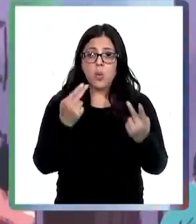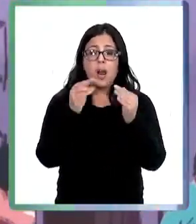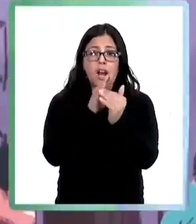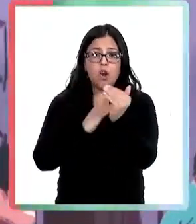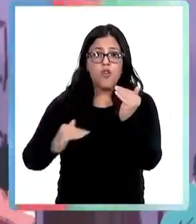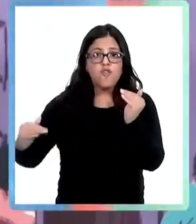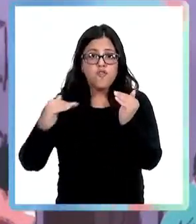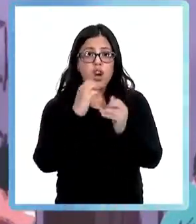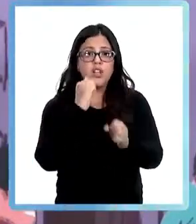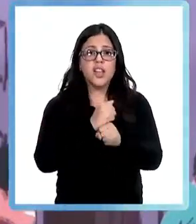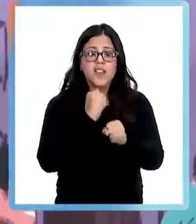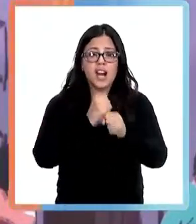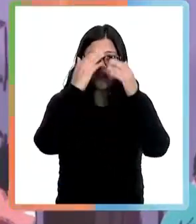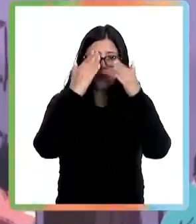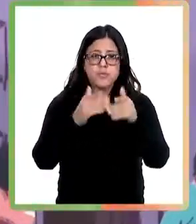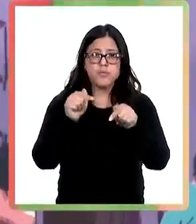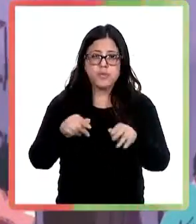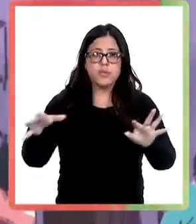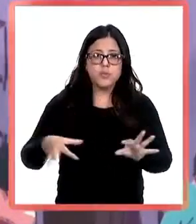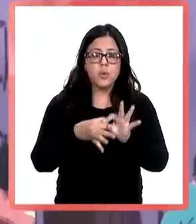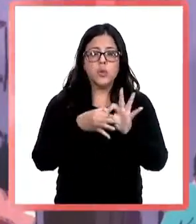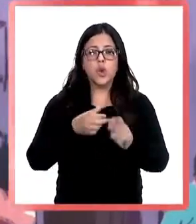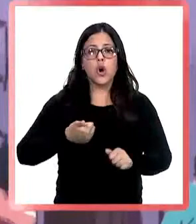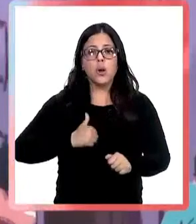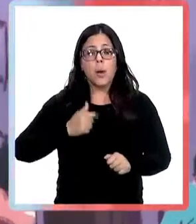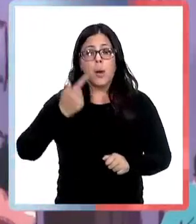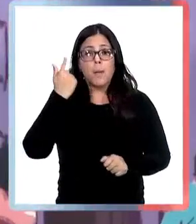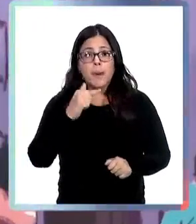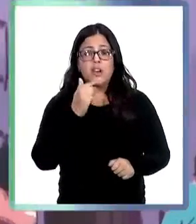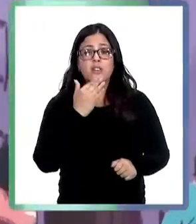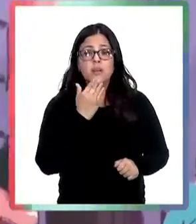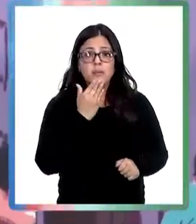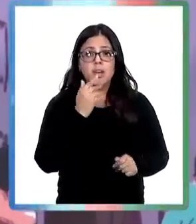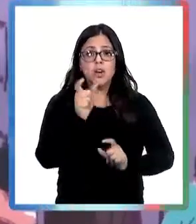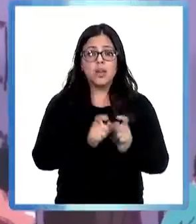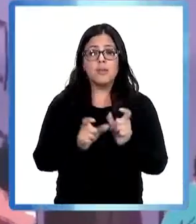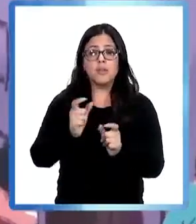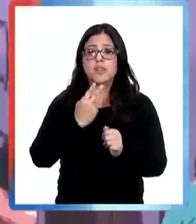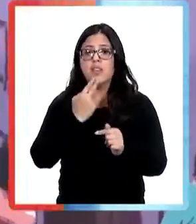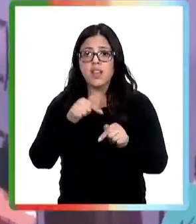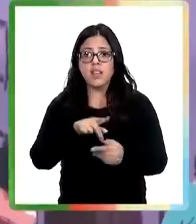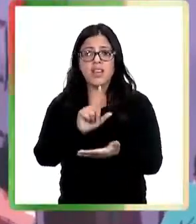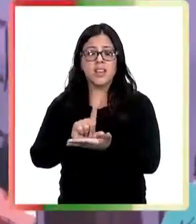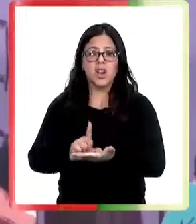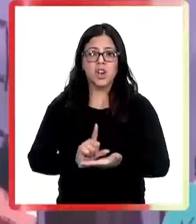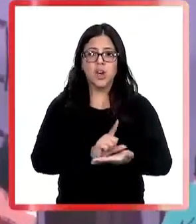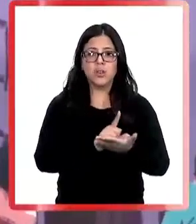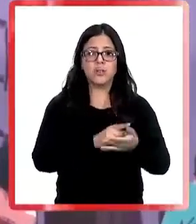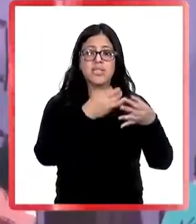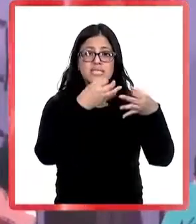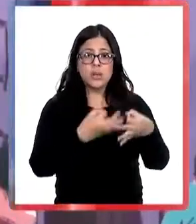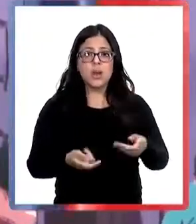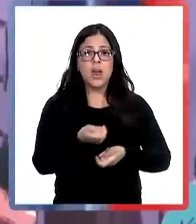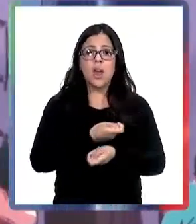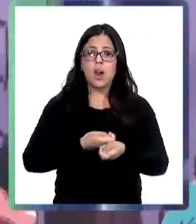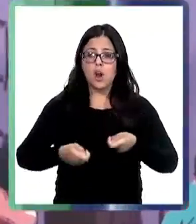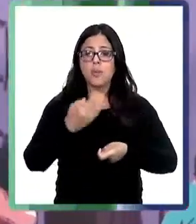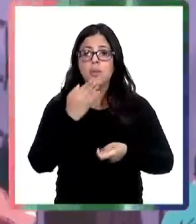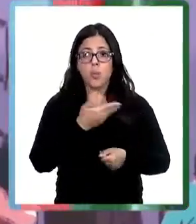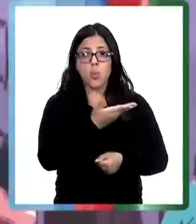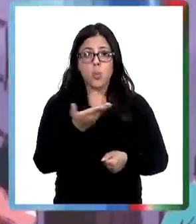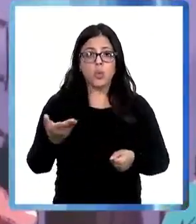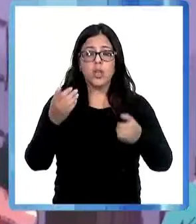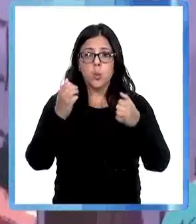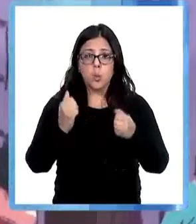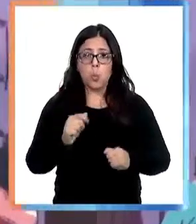con los habitantes, con los locatarios. Seguridad económica, que ustedes puedan tener un respaldo, que puedan tener una ayuda. Me contaban,